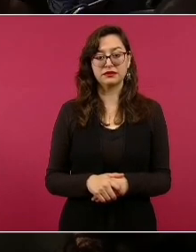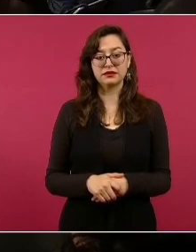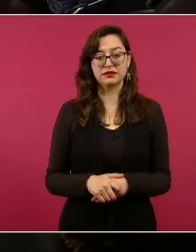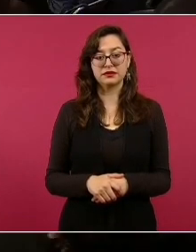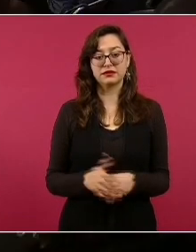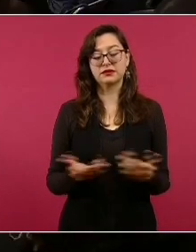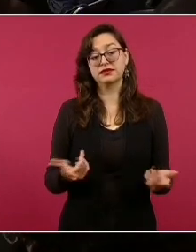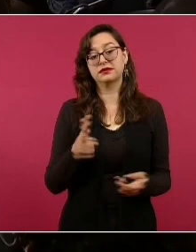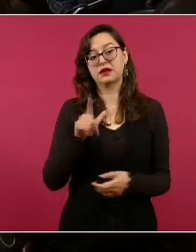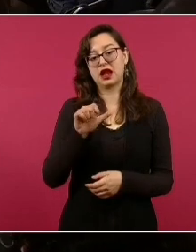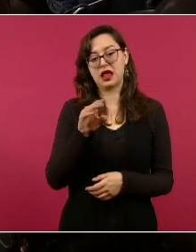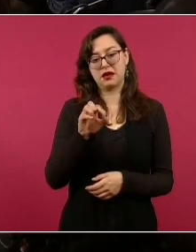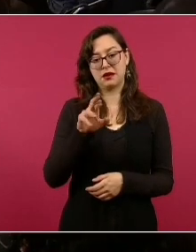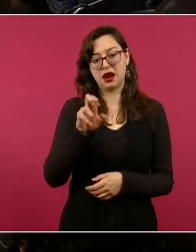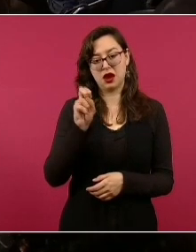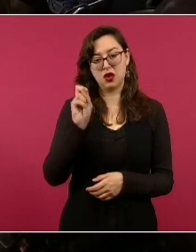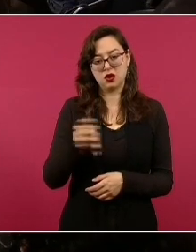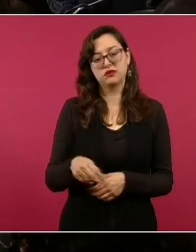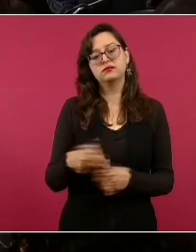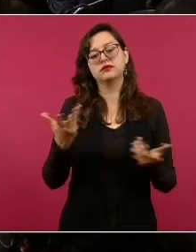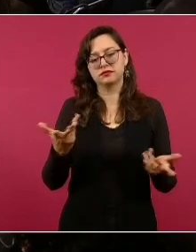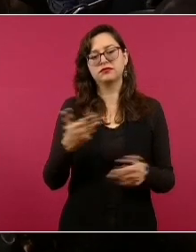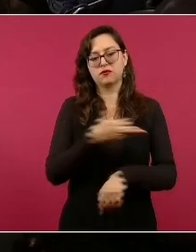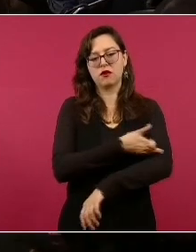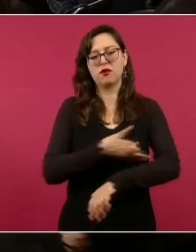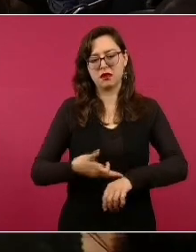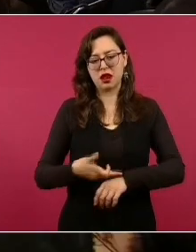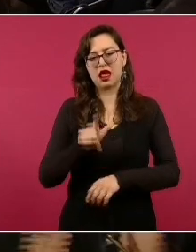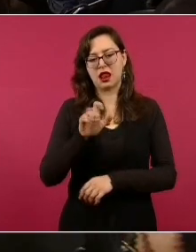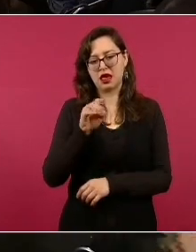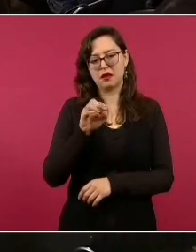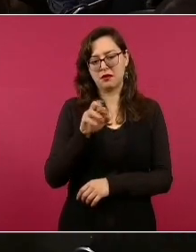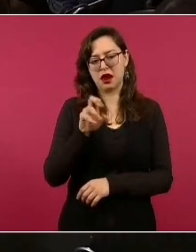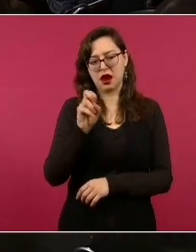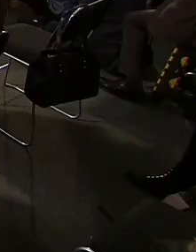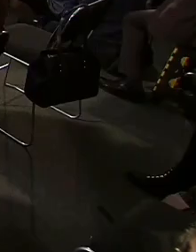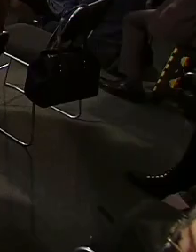Adrián LeBarón, de la familia LeBarón,